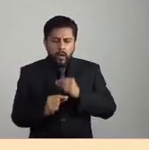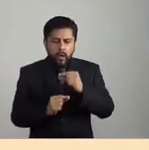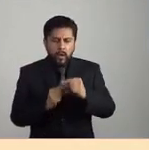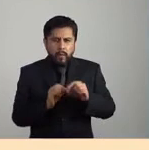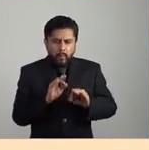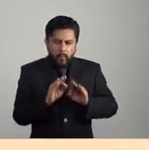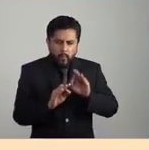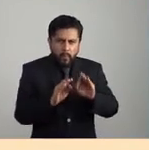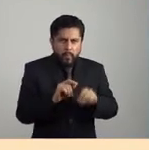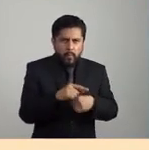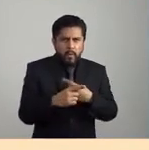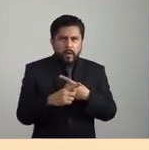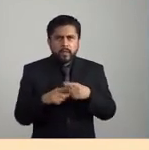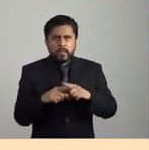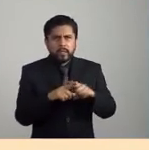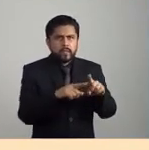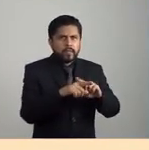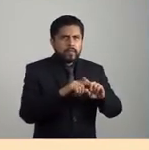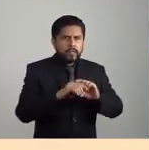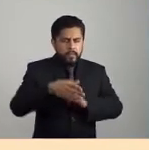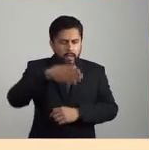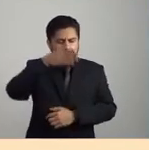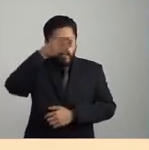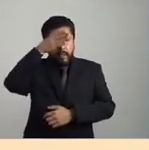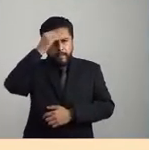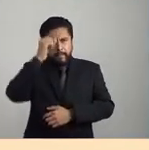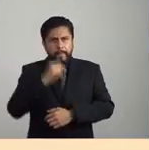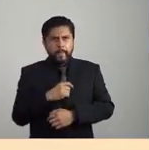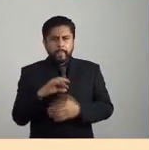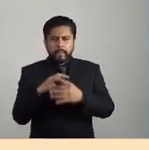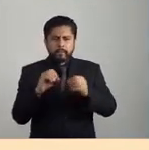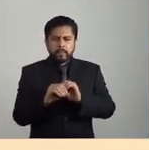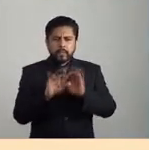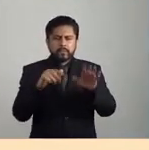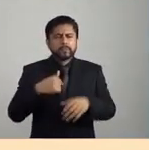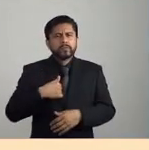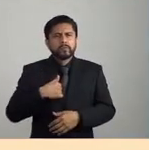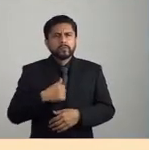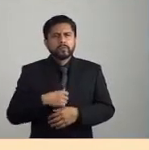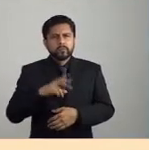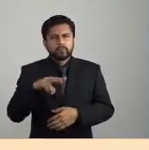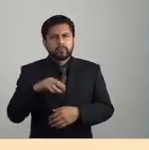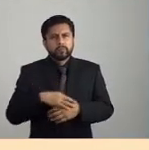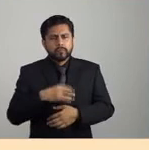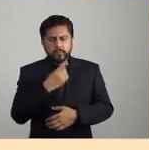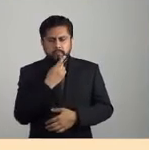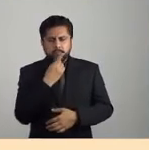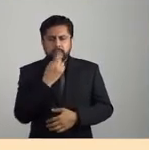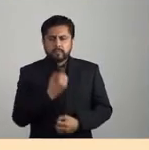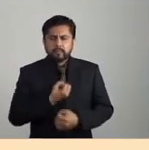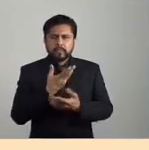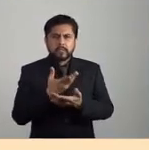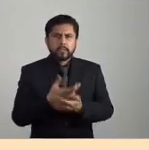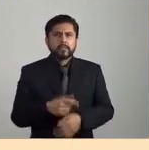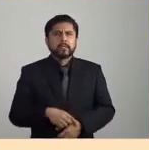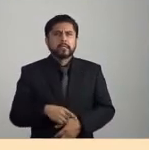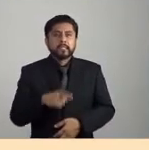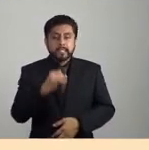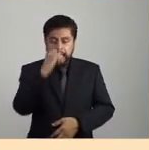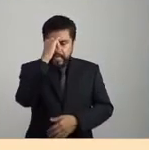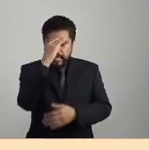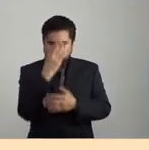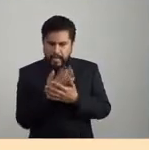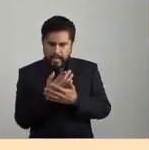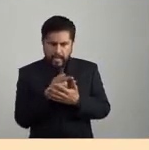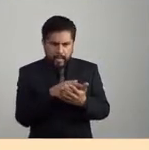elementos de estos aprendizajes, porque yo, en principio, diría que, antes de hablar de estas imágenes,